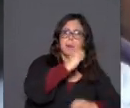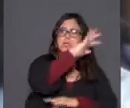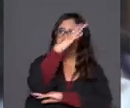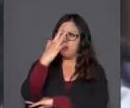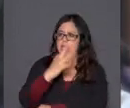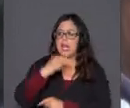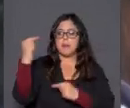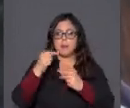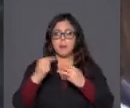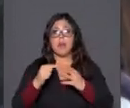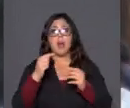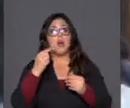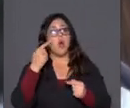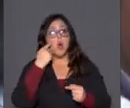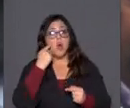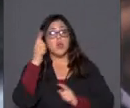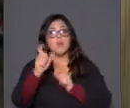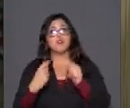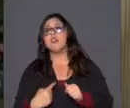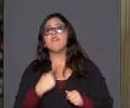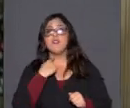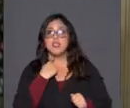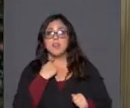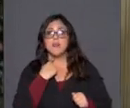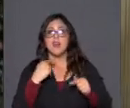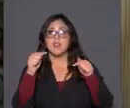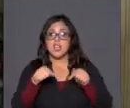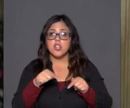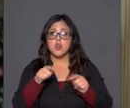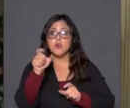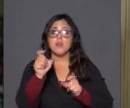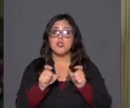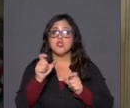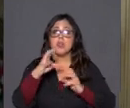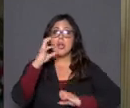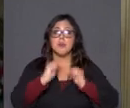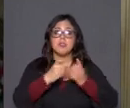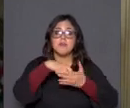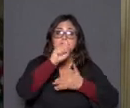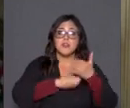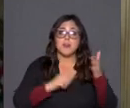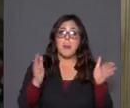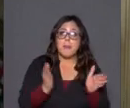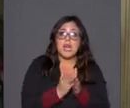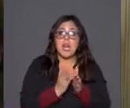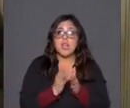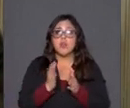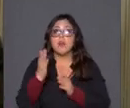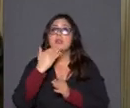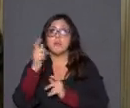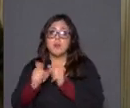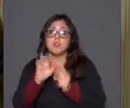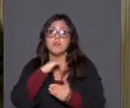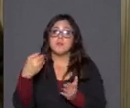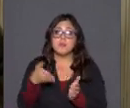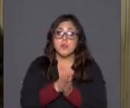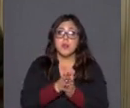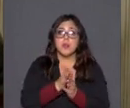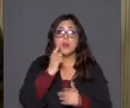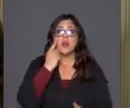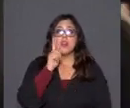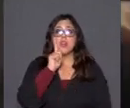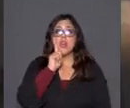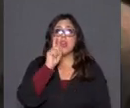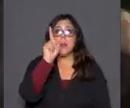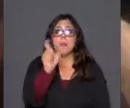no olvidemos que las víctimas de esto principalmente son contratistas forestales, pequeños, no olvidemos que hay personas asesinadas, tenemos a Benjamín Bustos en la zona de